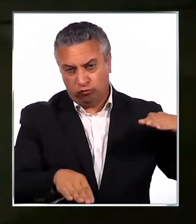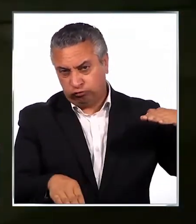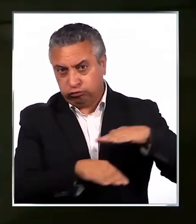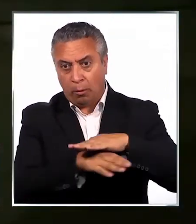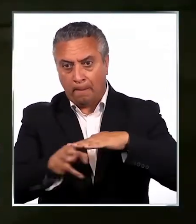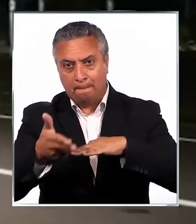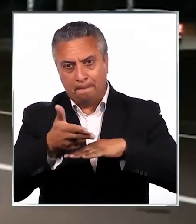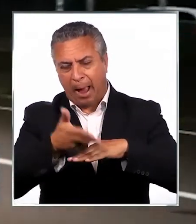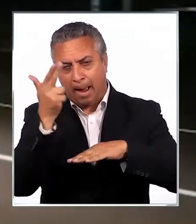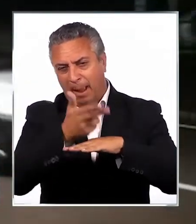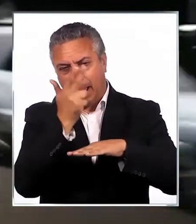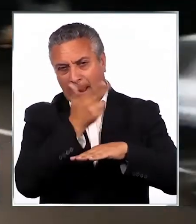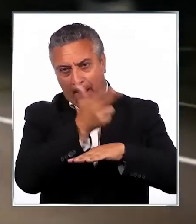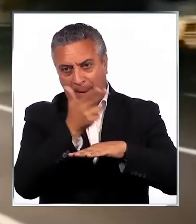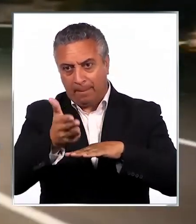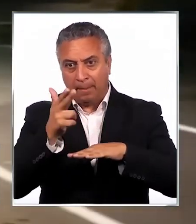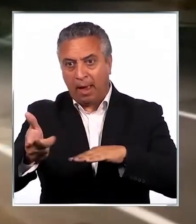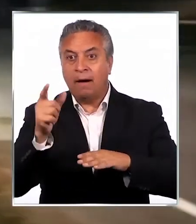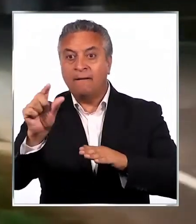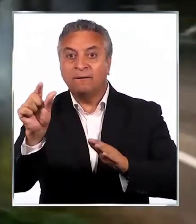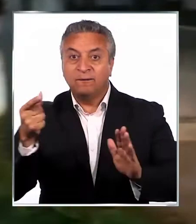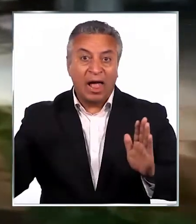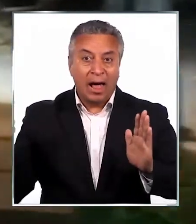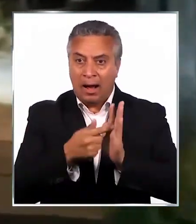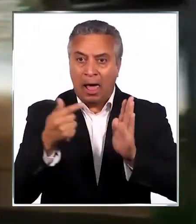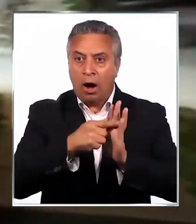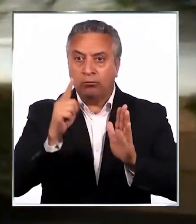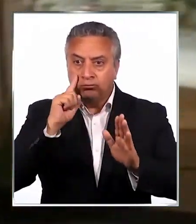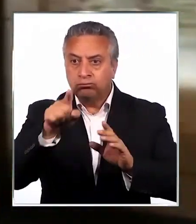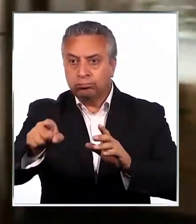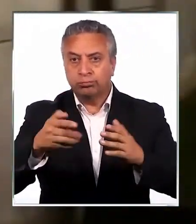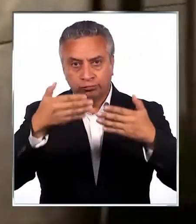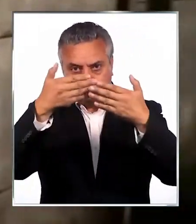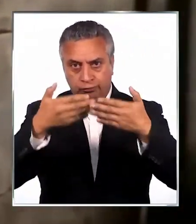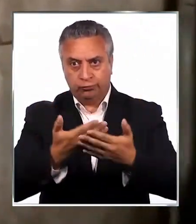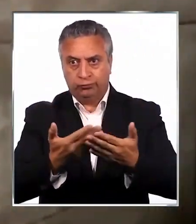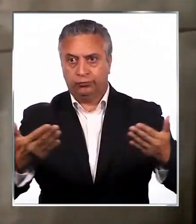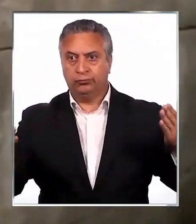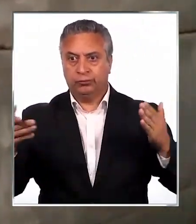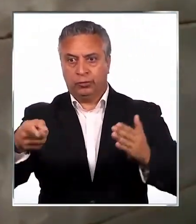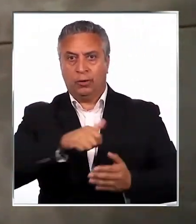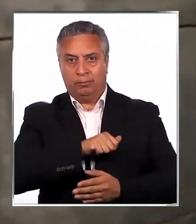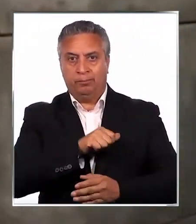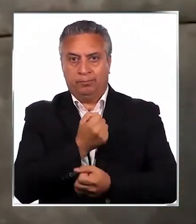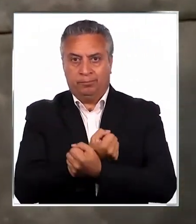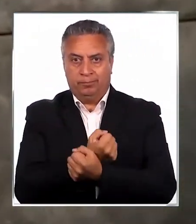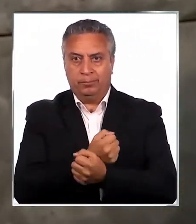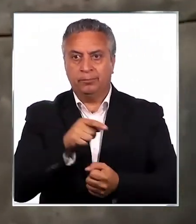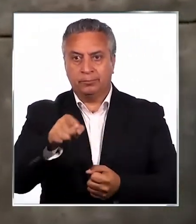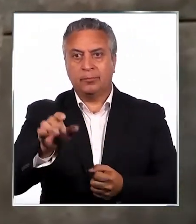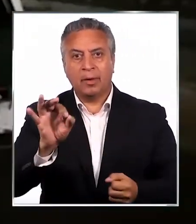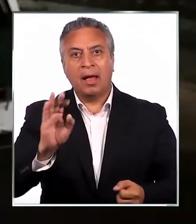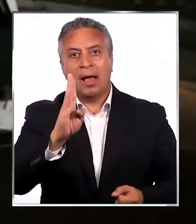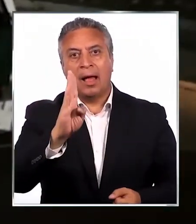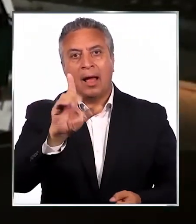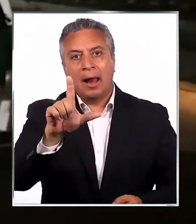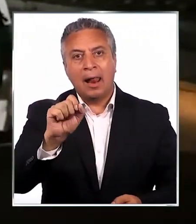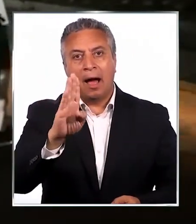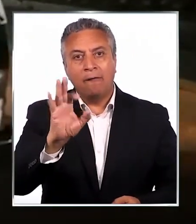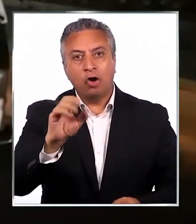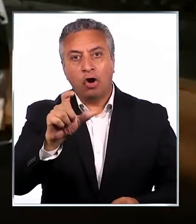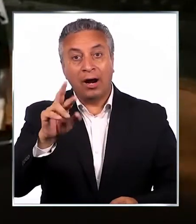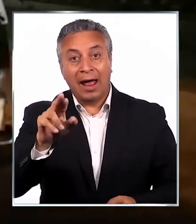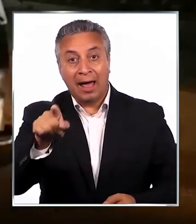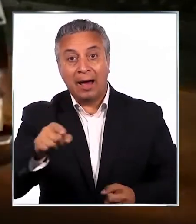en Arcilla y realizaron varios disparos. Las balas impactaron en el frontis de la unidad policial. Los peritos del labocar de carabineros